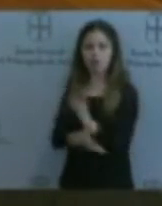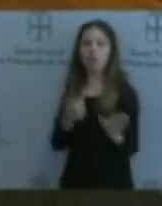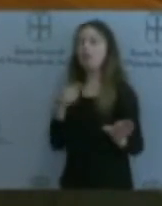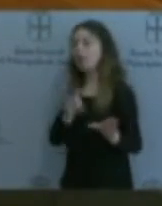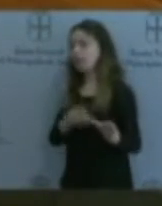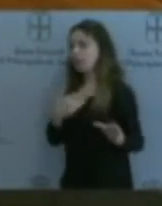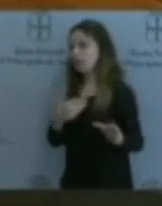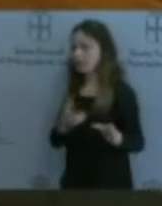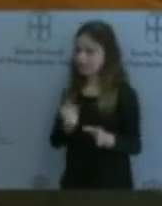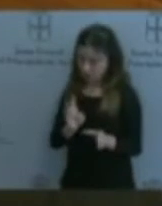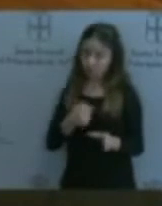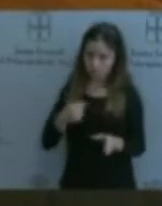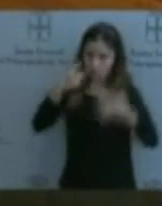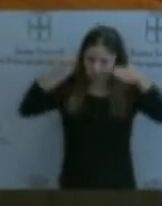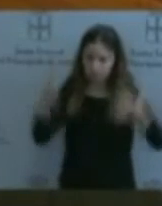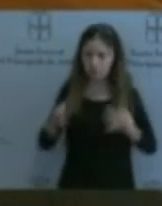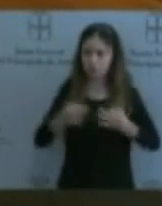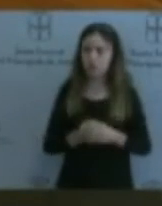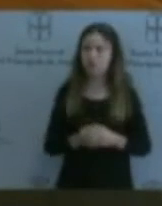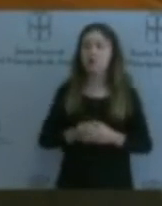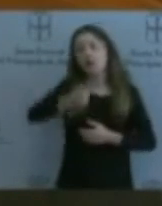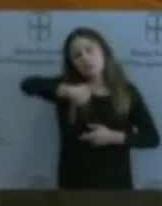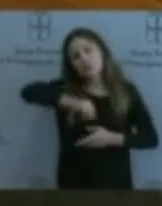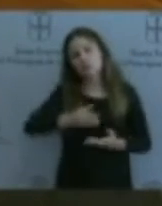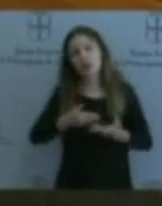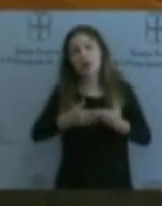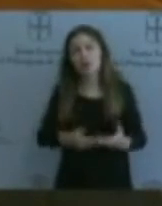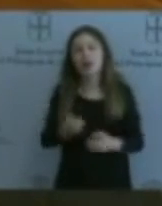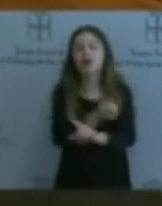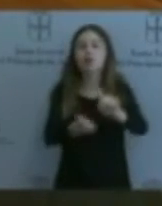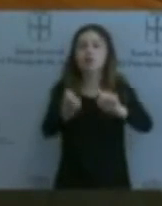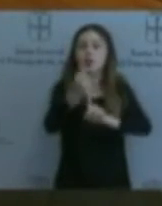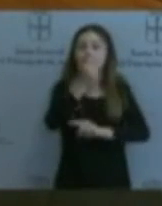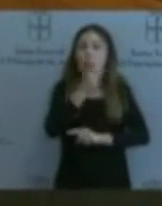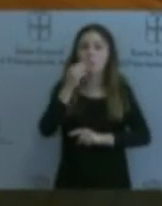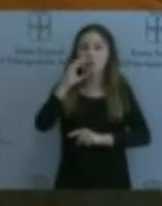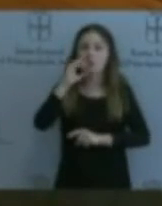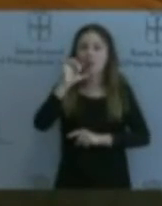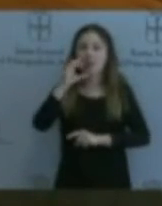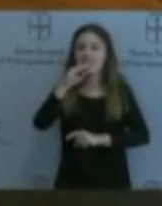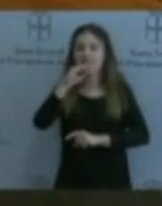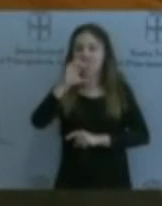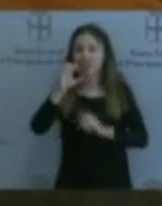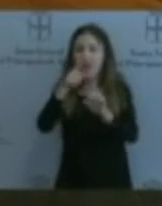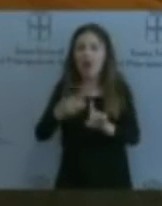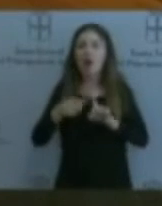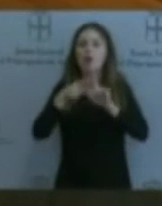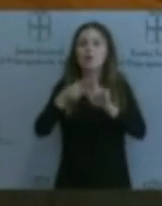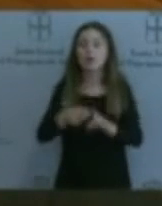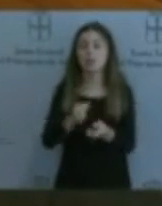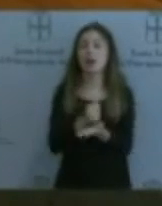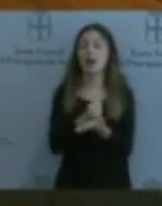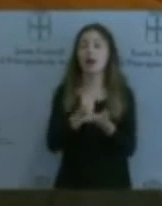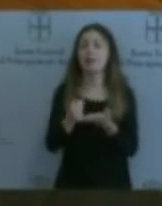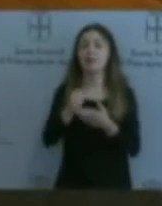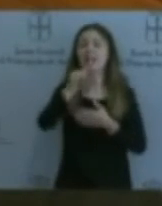Hemos ayudado a obtener el compromiso del CESCE para que ponga una contrargarantía de 60% para un primer tramo de